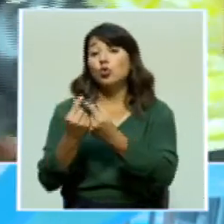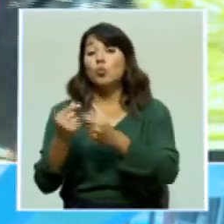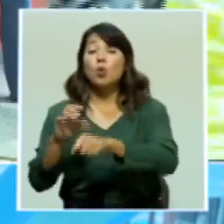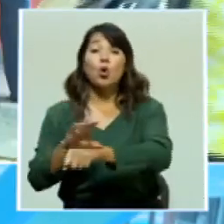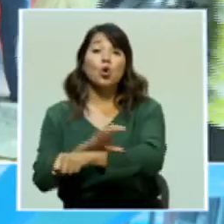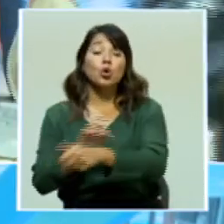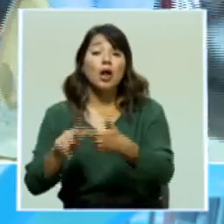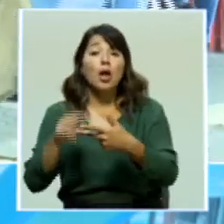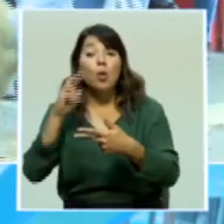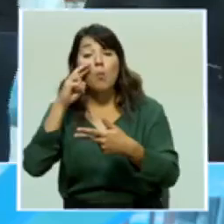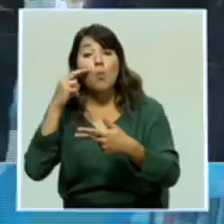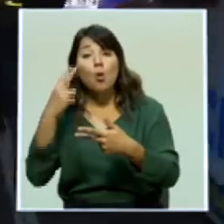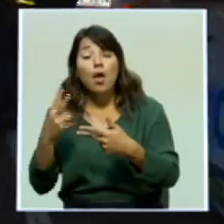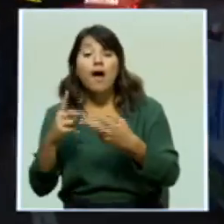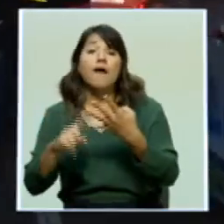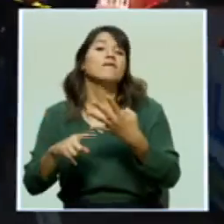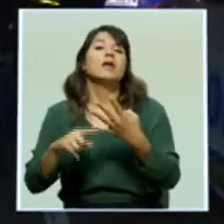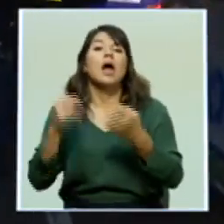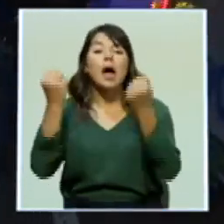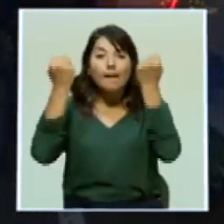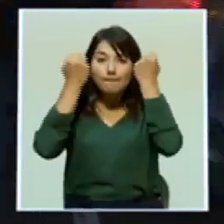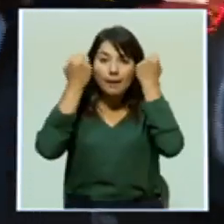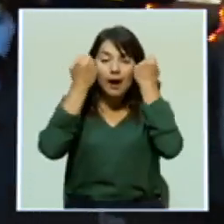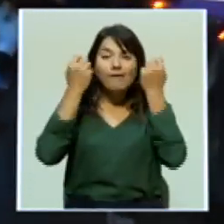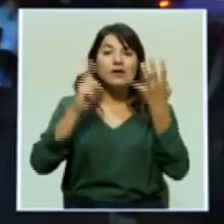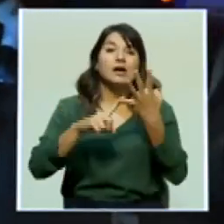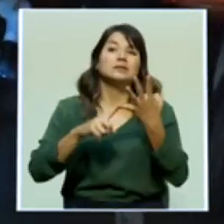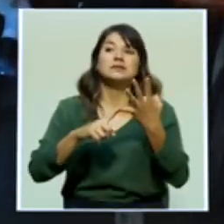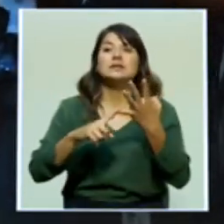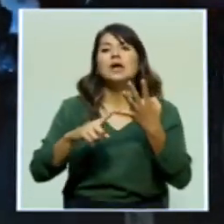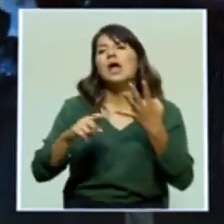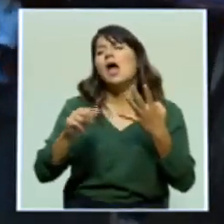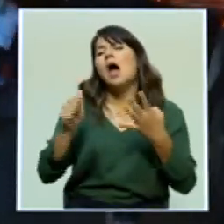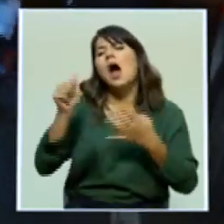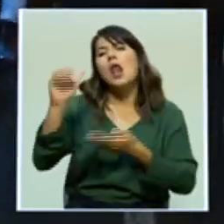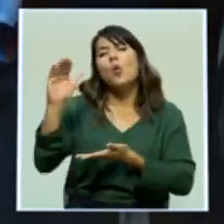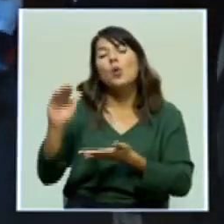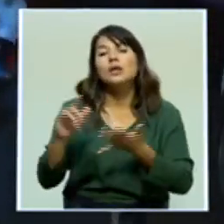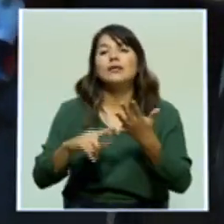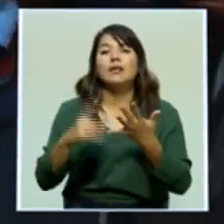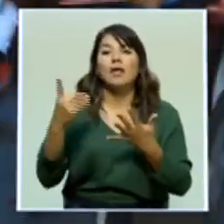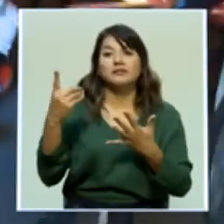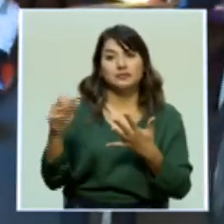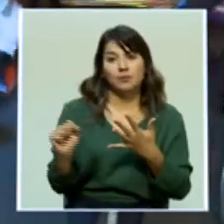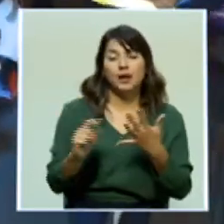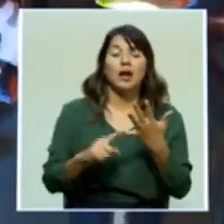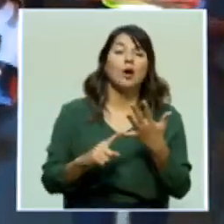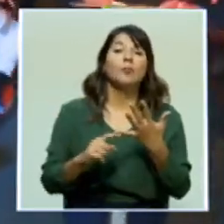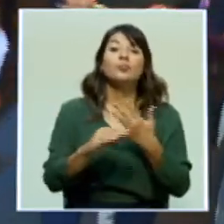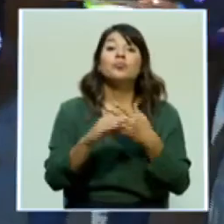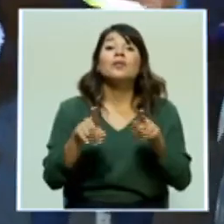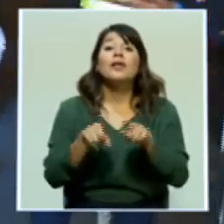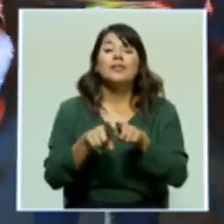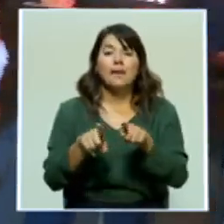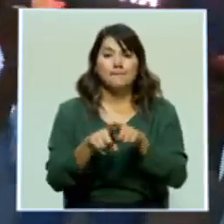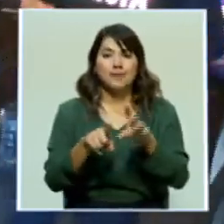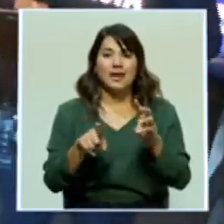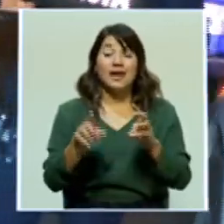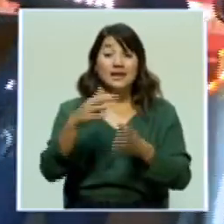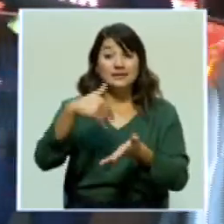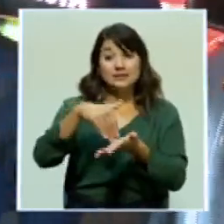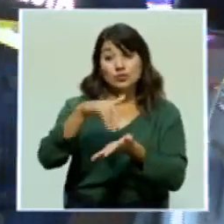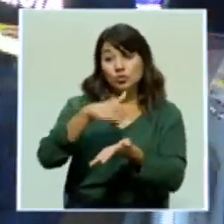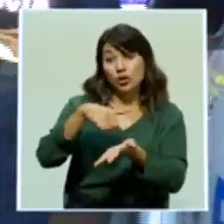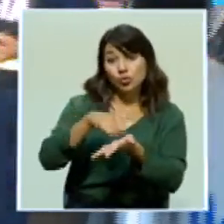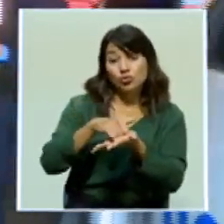Otro sector de Pavas. Otros en el sector de los cantones del sur, a la Juelita, San Parados. Y lo que es el centro de San José.